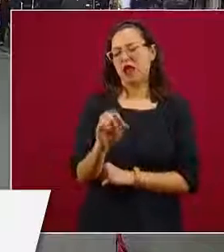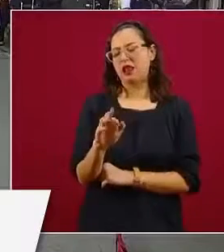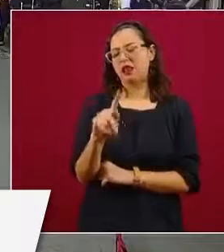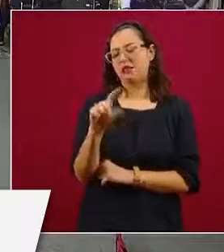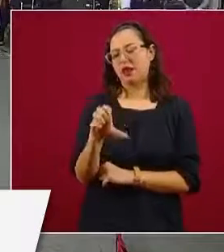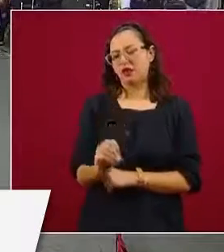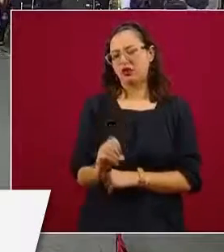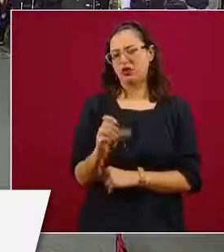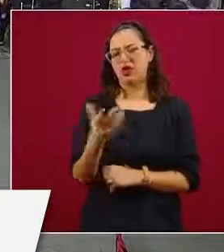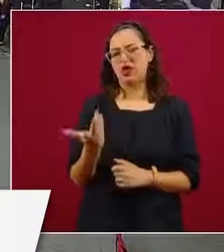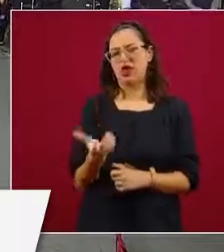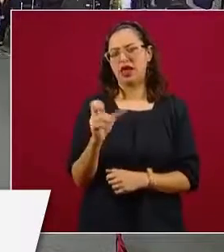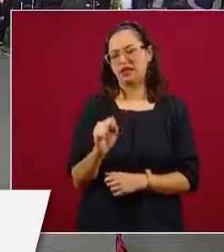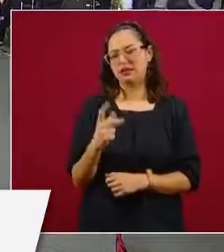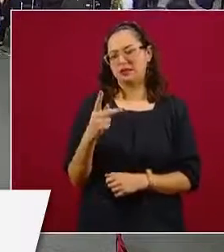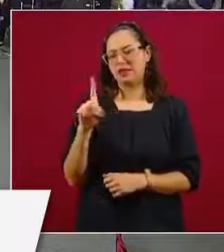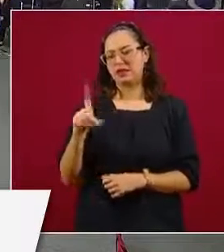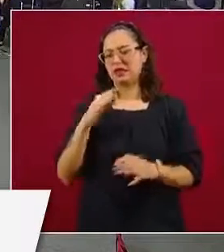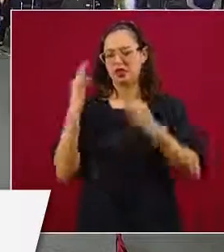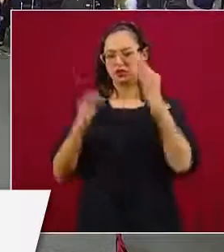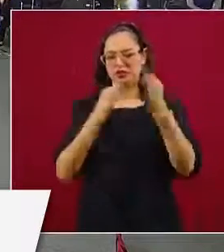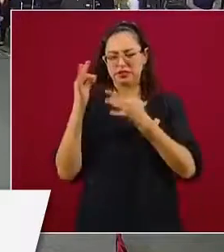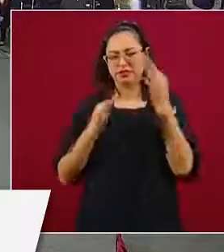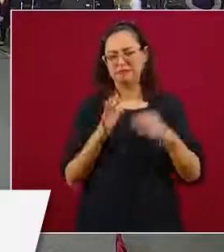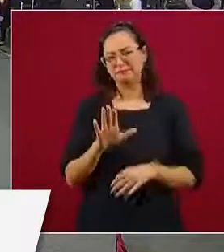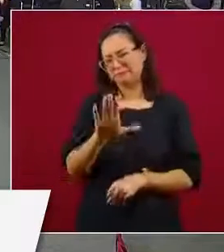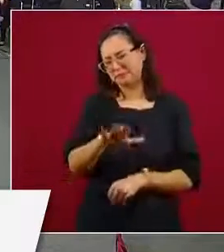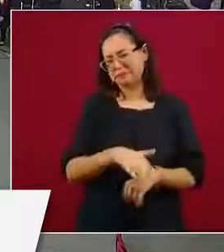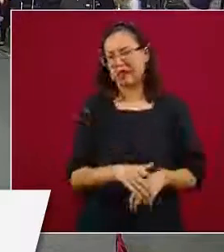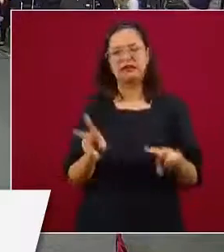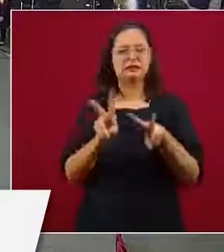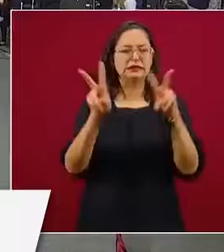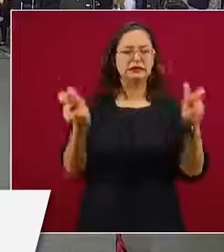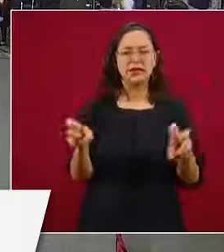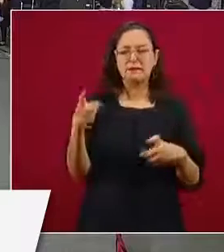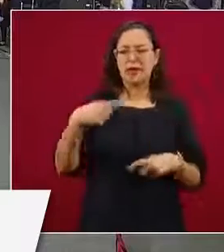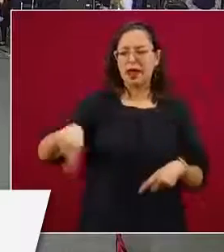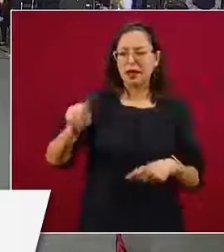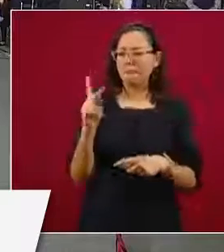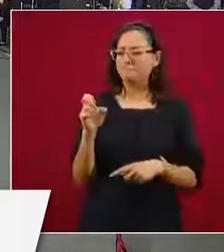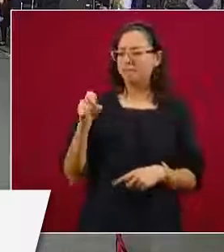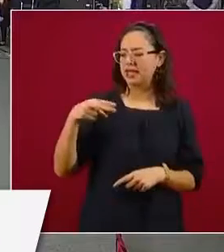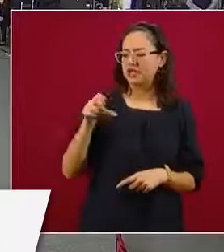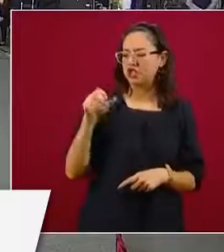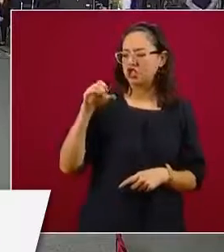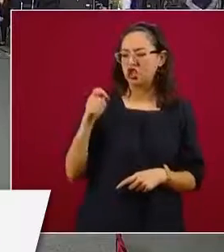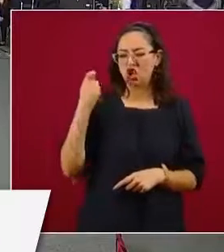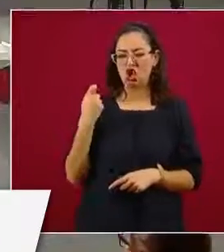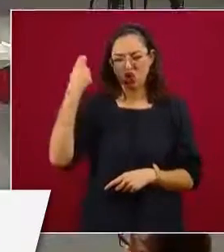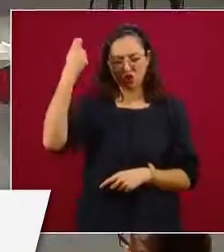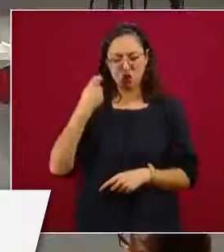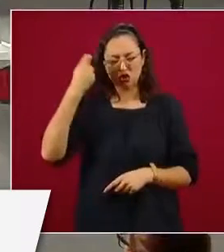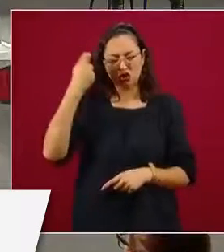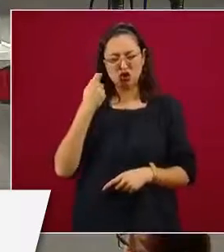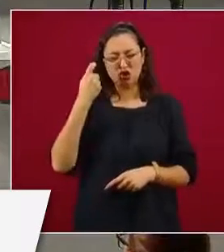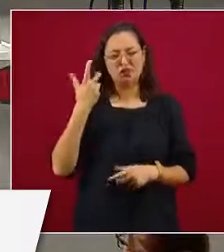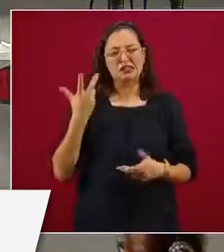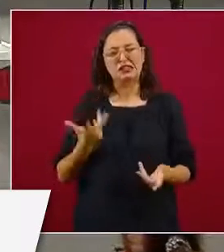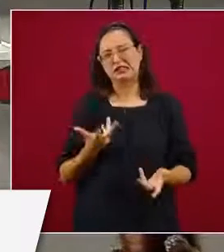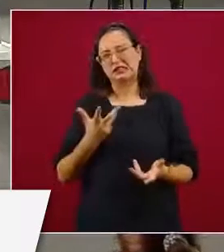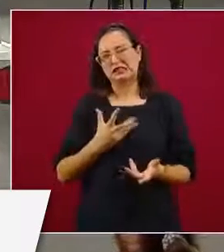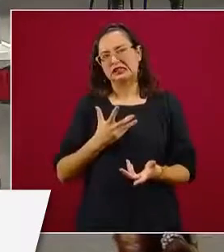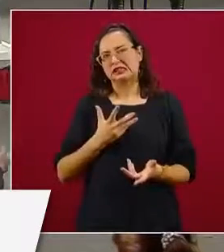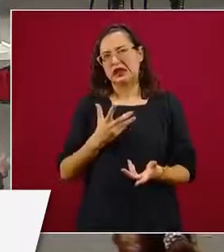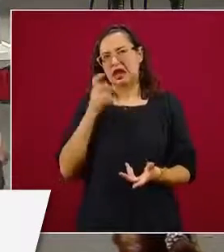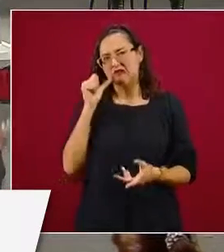Sobre la reforma a las pensiones de ayer, anunciada ayer, ¿hay sectores que están preocupados de que venga acompañada por una reforma fiscal